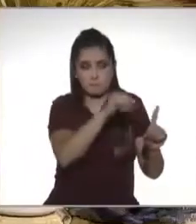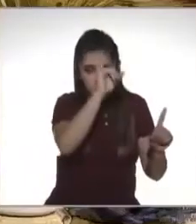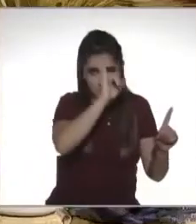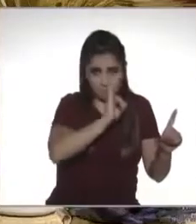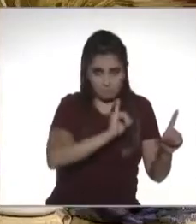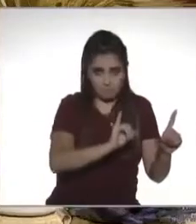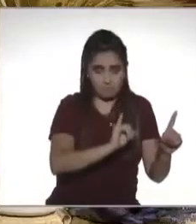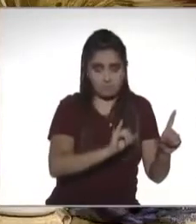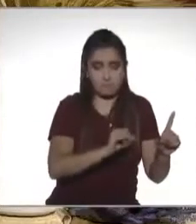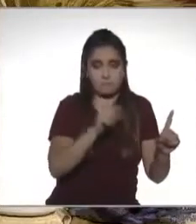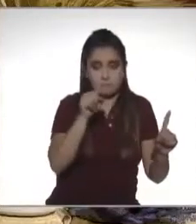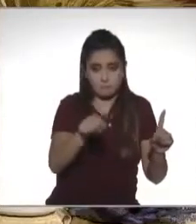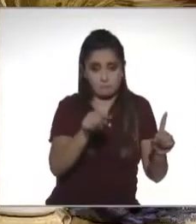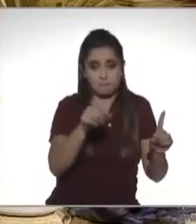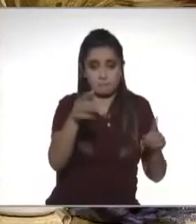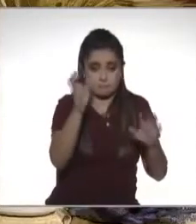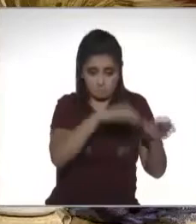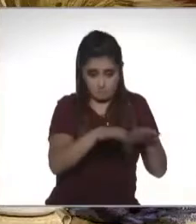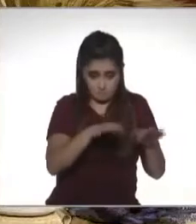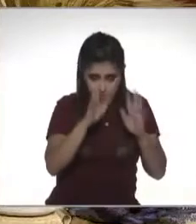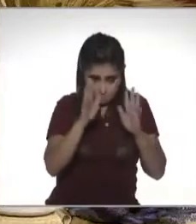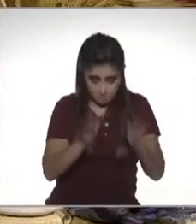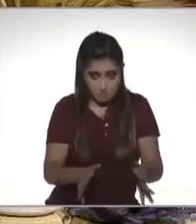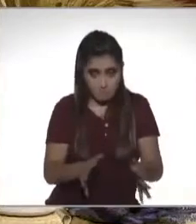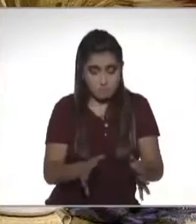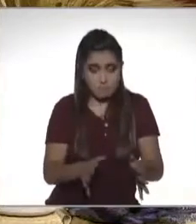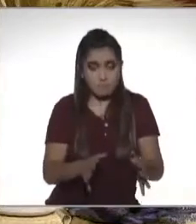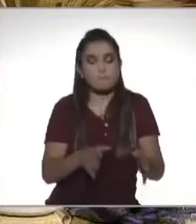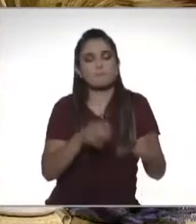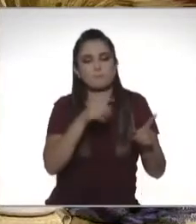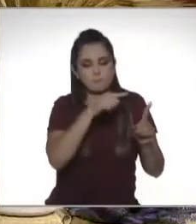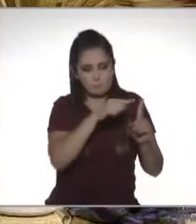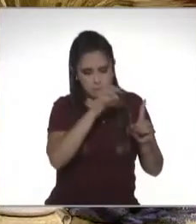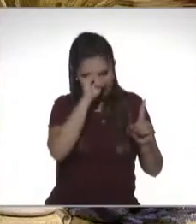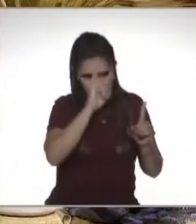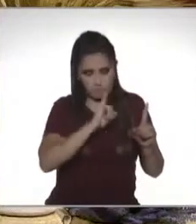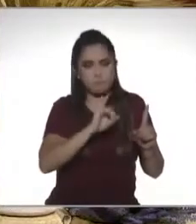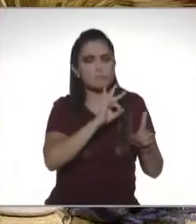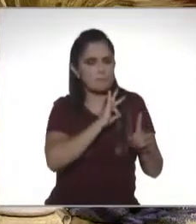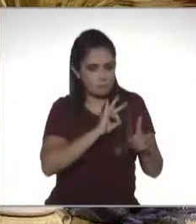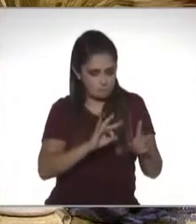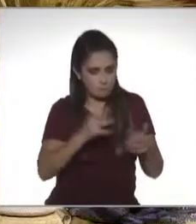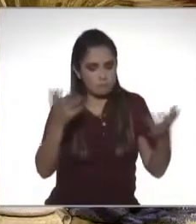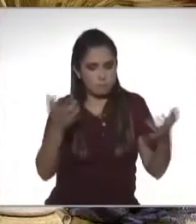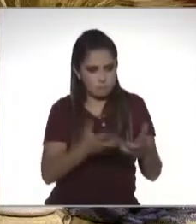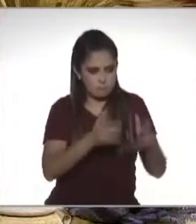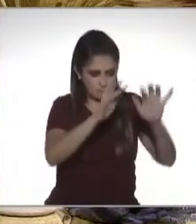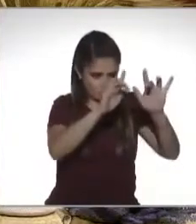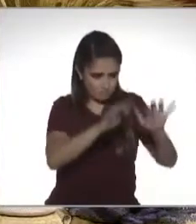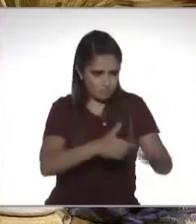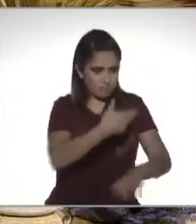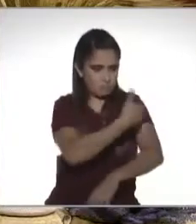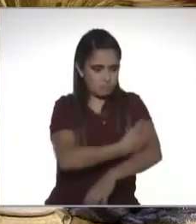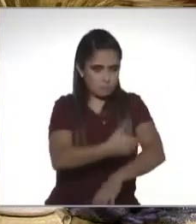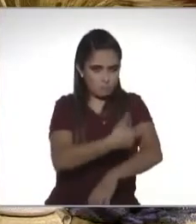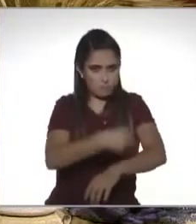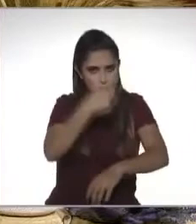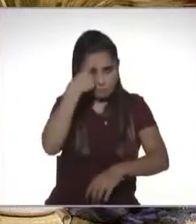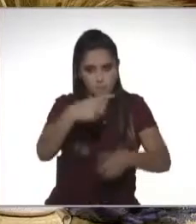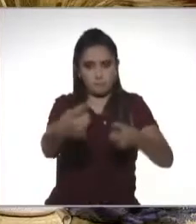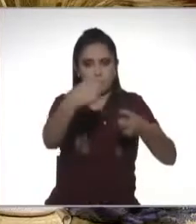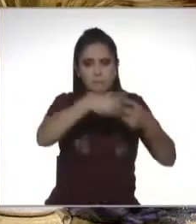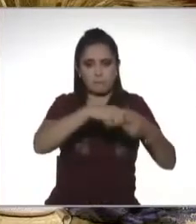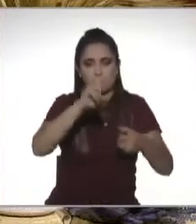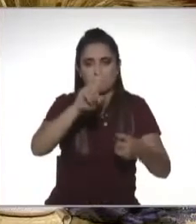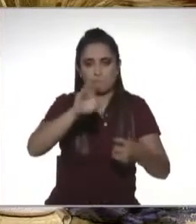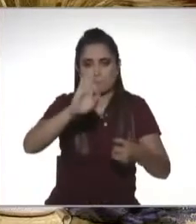cuando esta persona ya ingresa a laborar, también está en capacidad, en posibilidad, de darlo de alta en el Registro